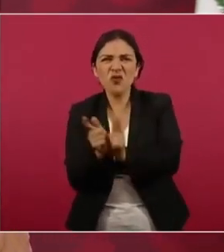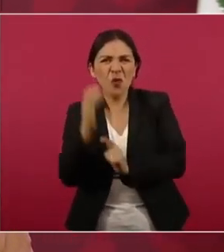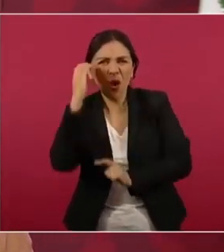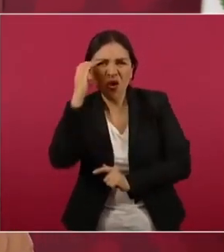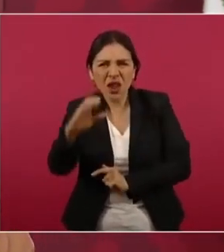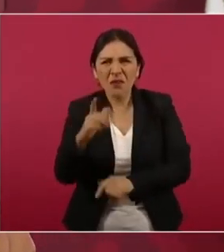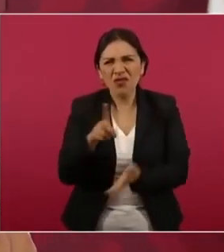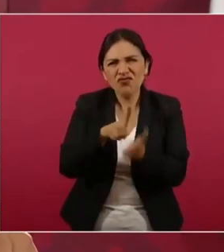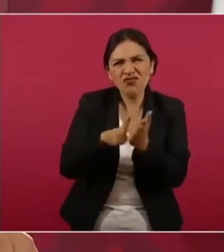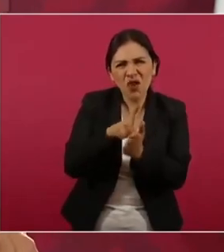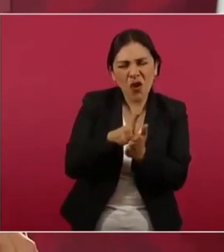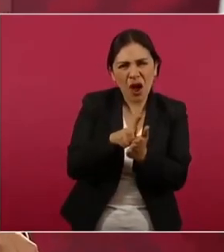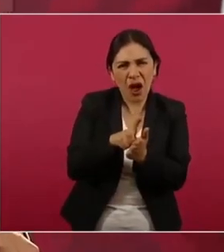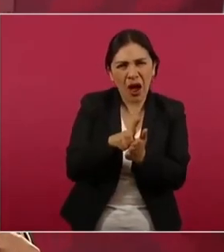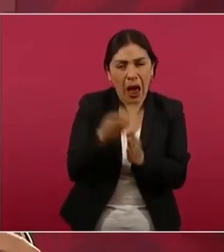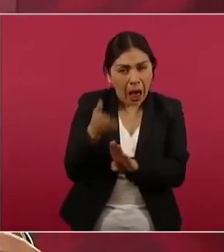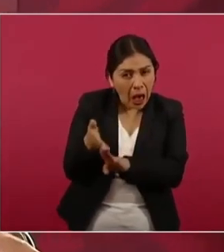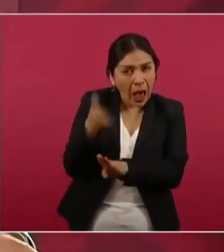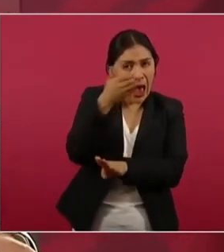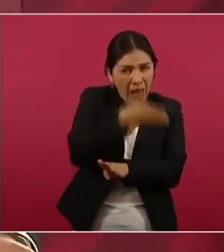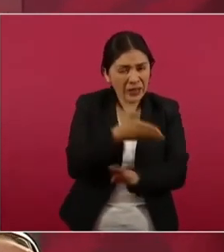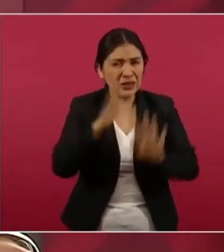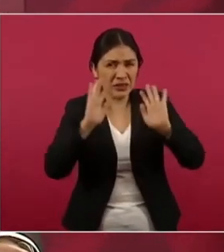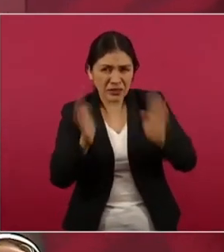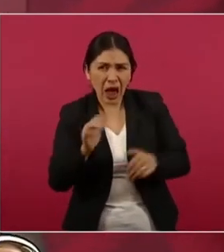documento oficial